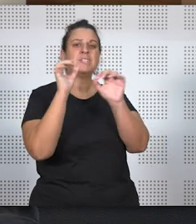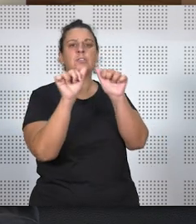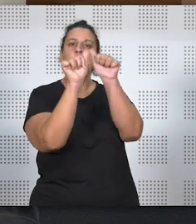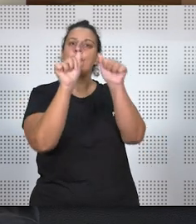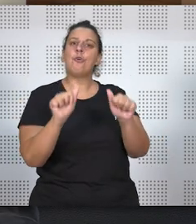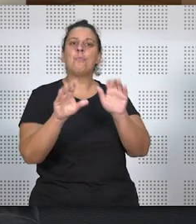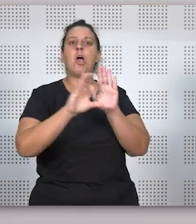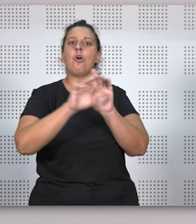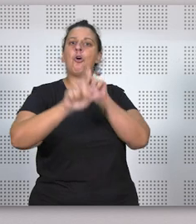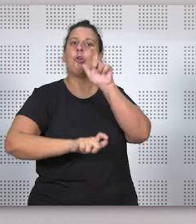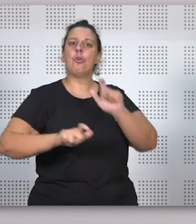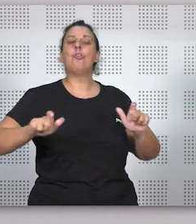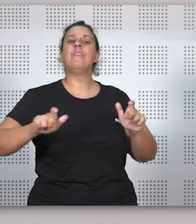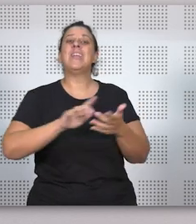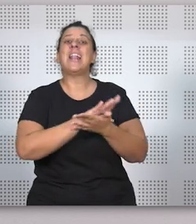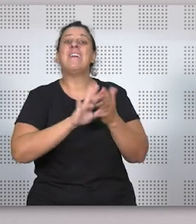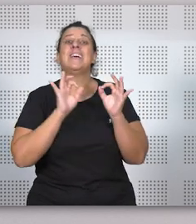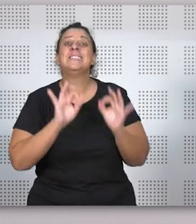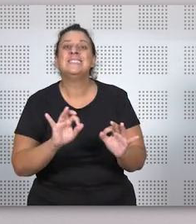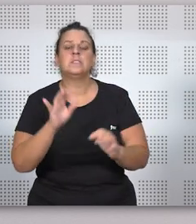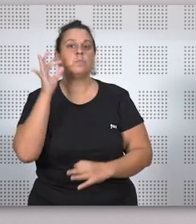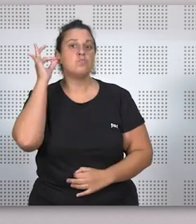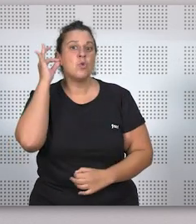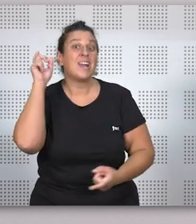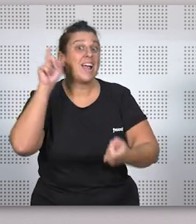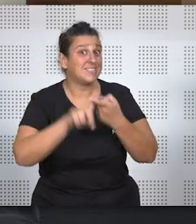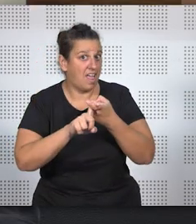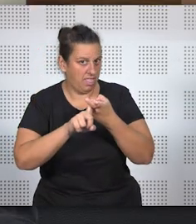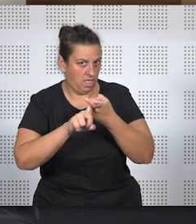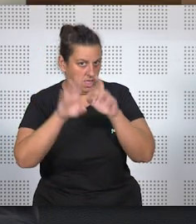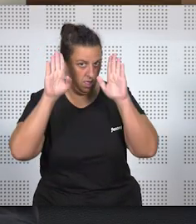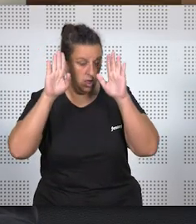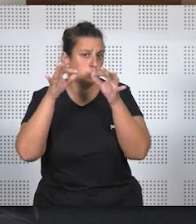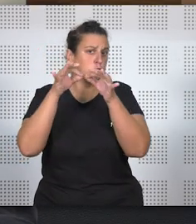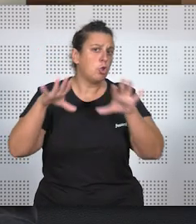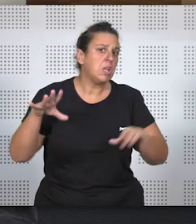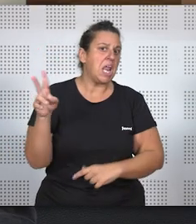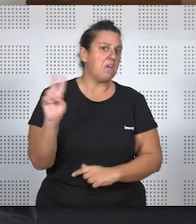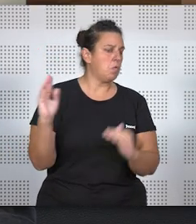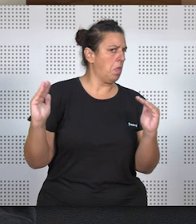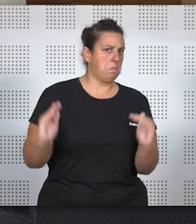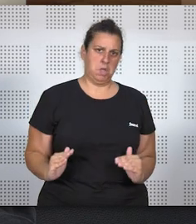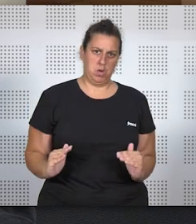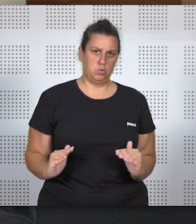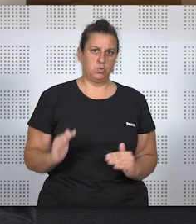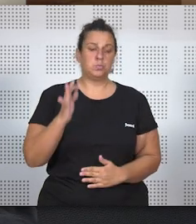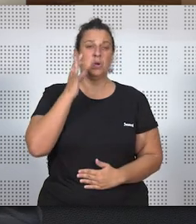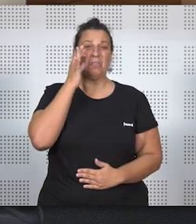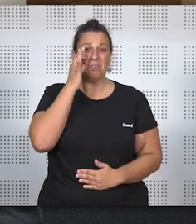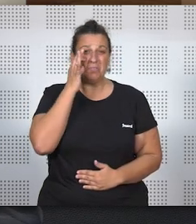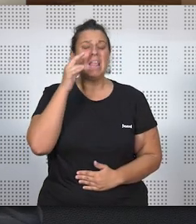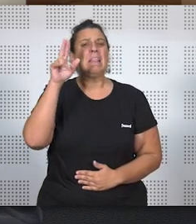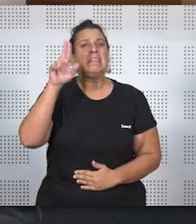Código hace sobre la mujer casada. No tanto soltera o viuda porque,